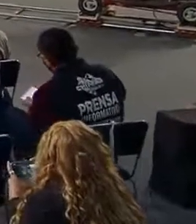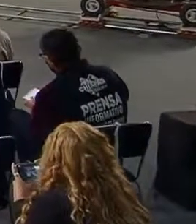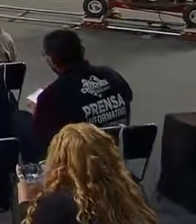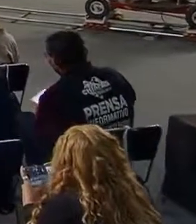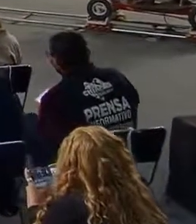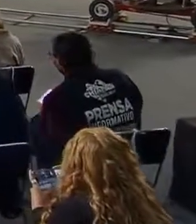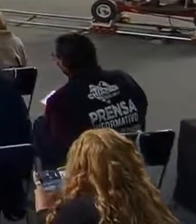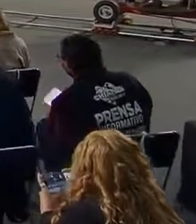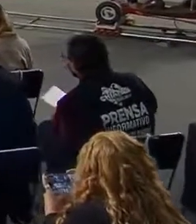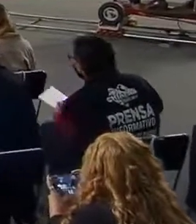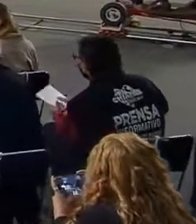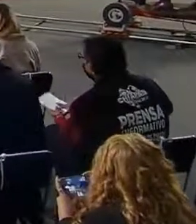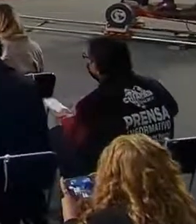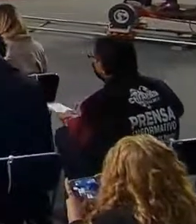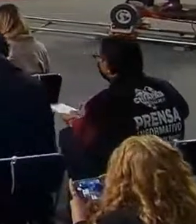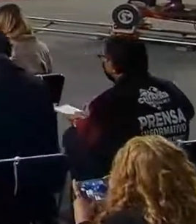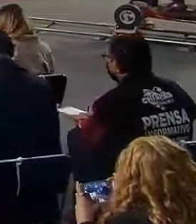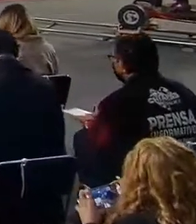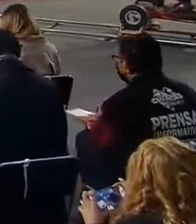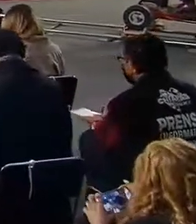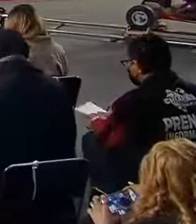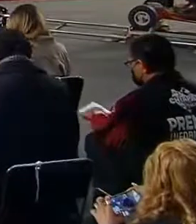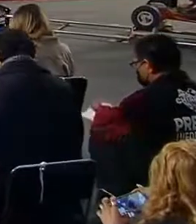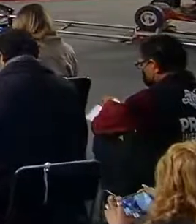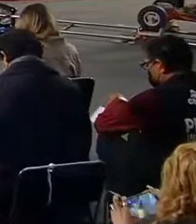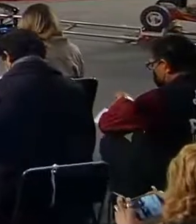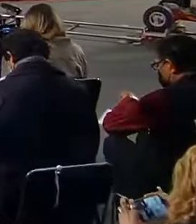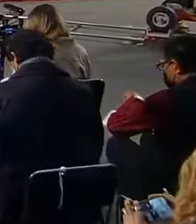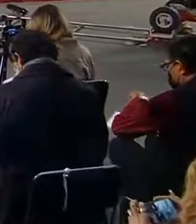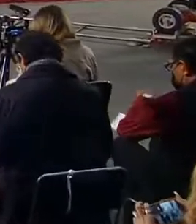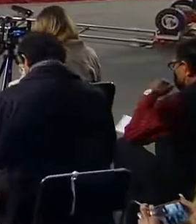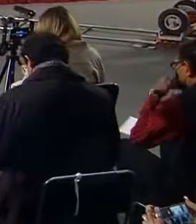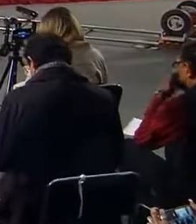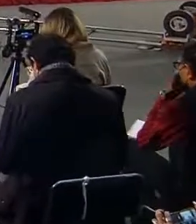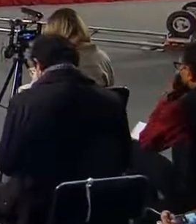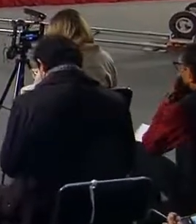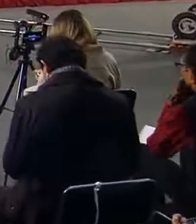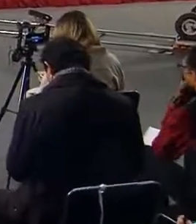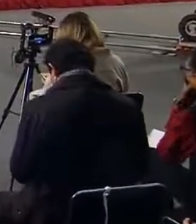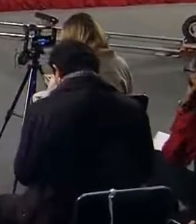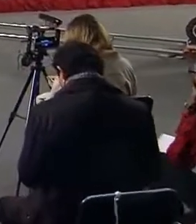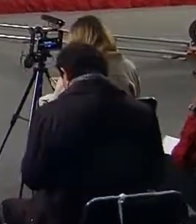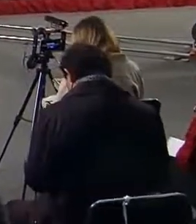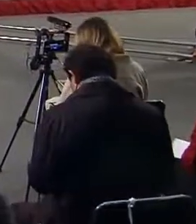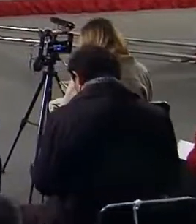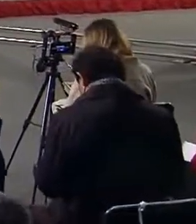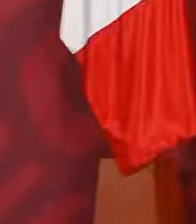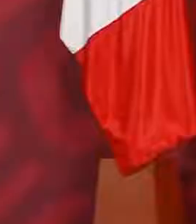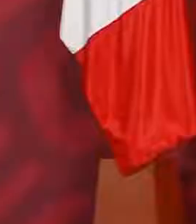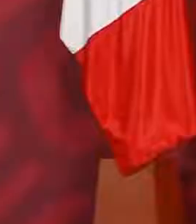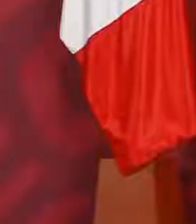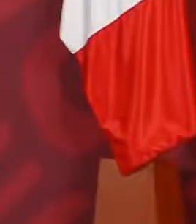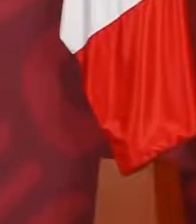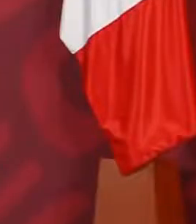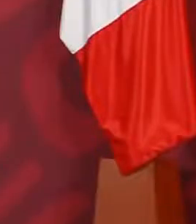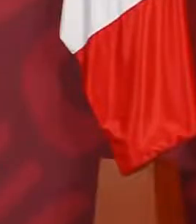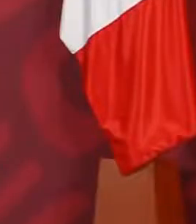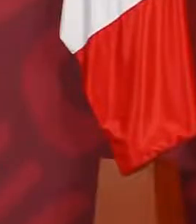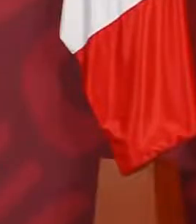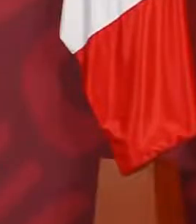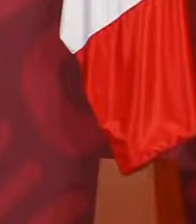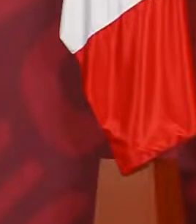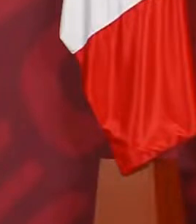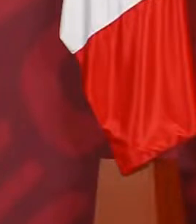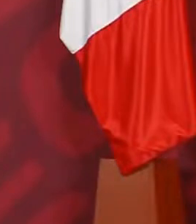De que me sirve el dinero, si estoy como prisionero, dentro de esta gran nación.